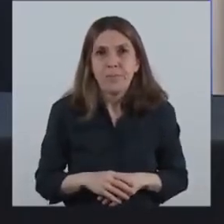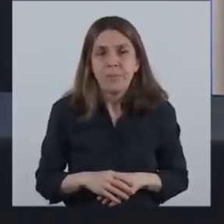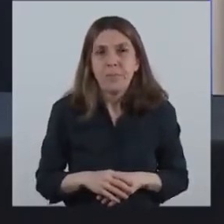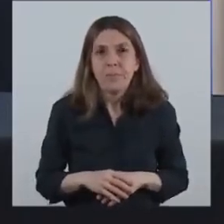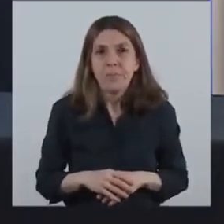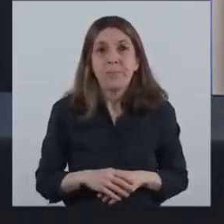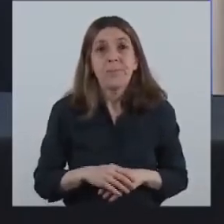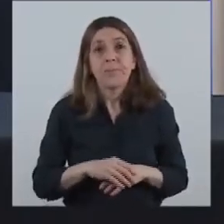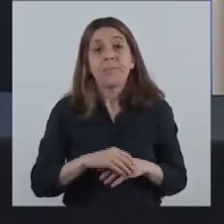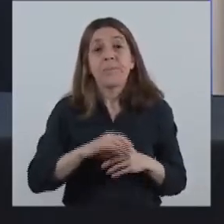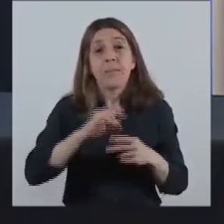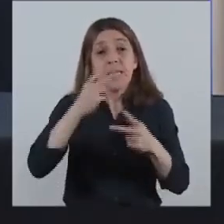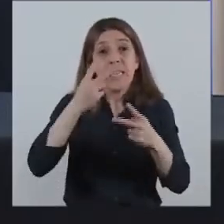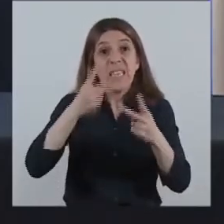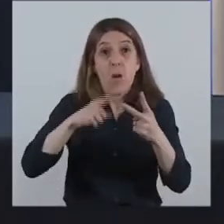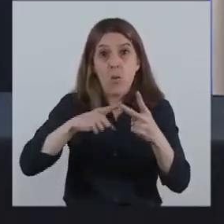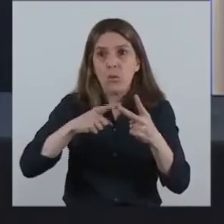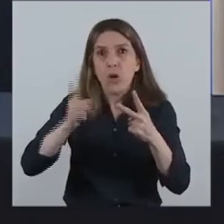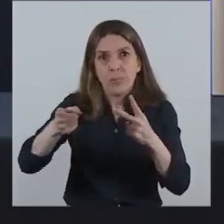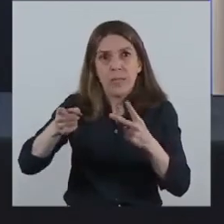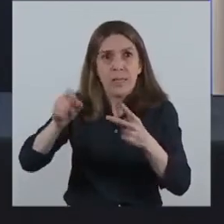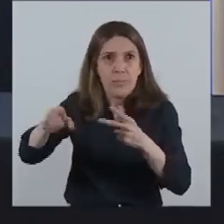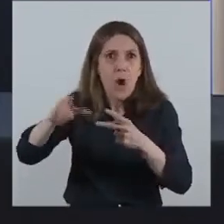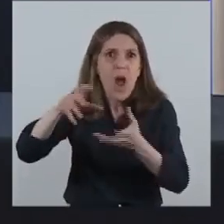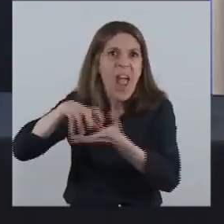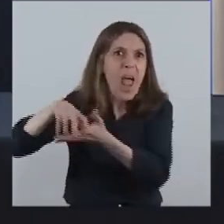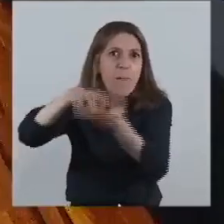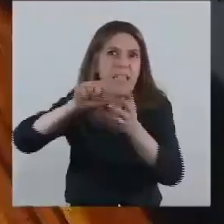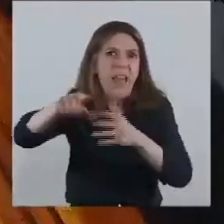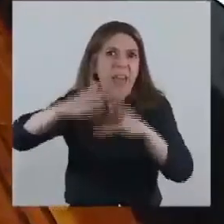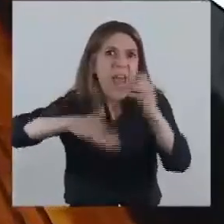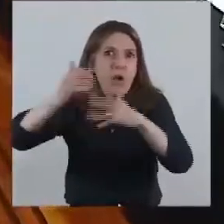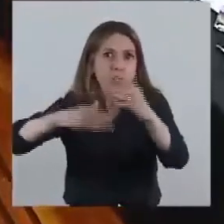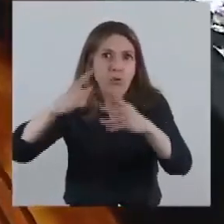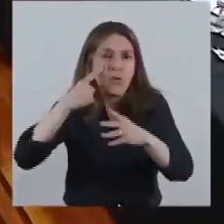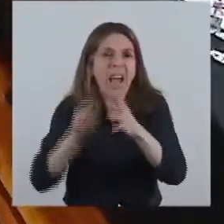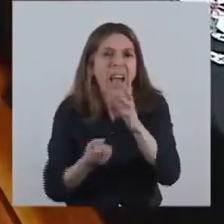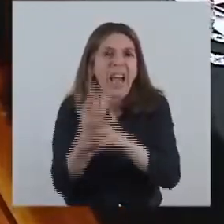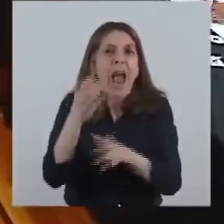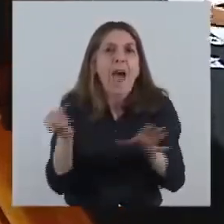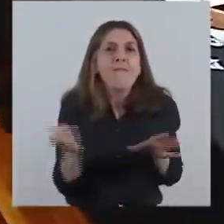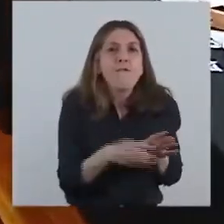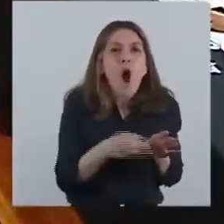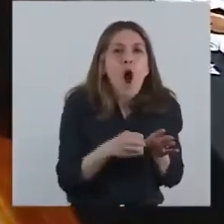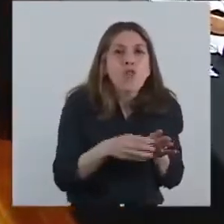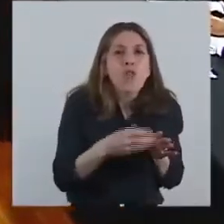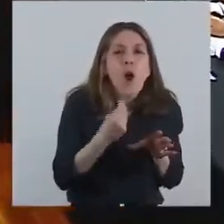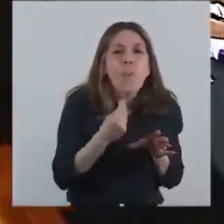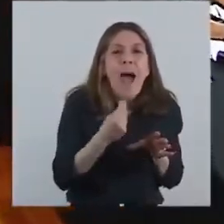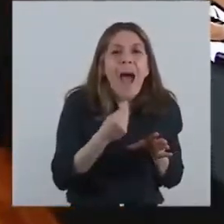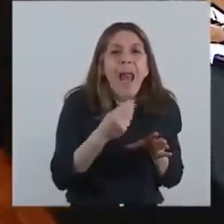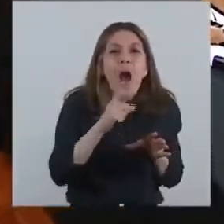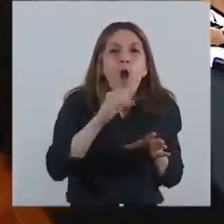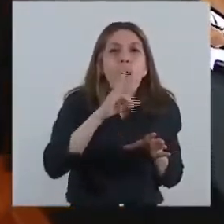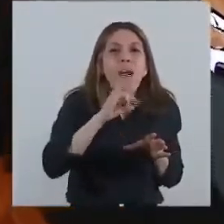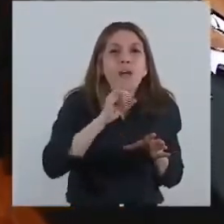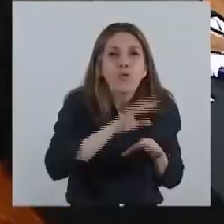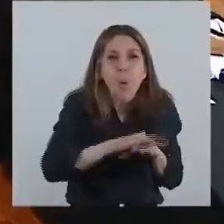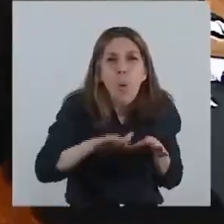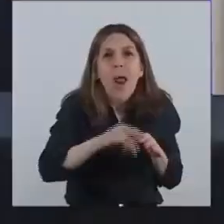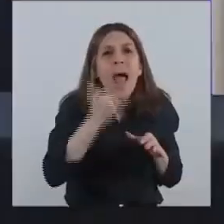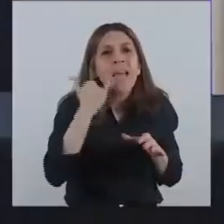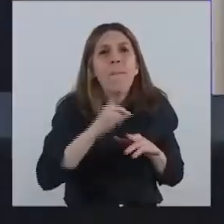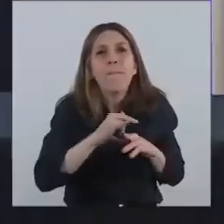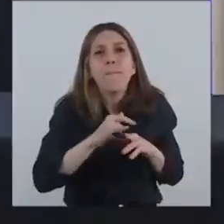En segundo lugar, para el sector se crea un fondo fiduciario de cobertura y promoción que busca